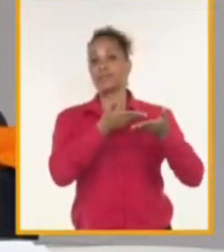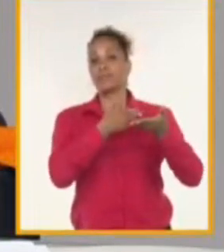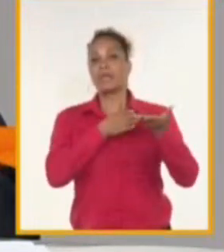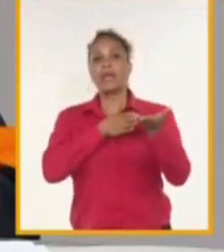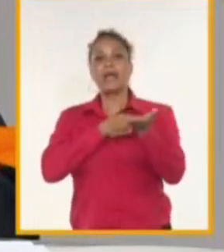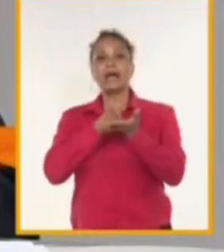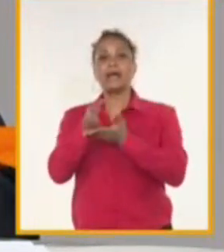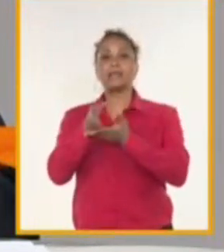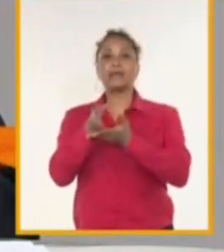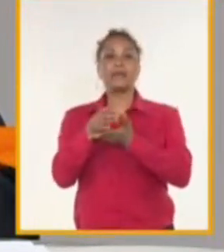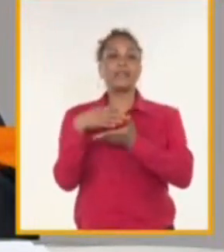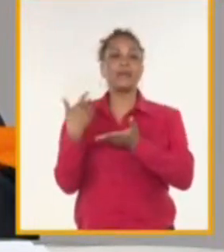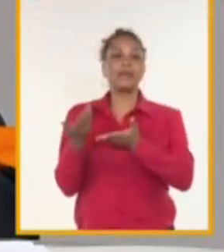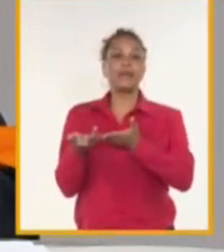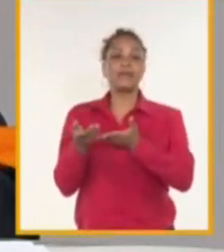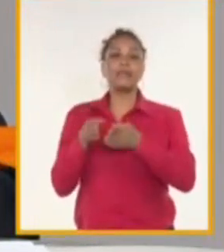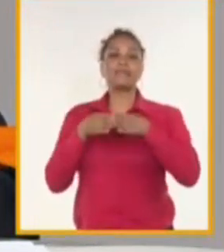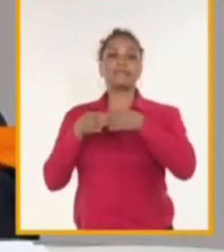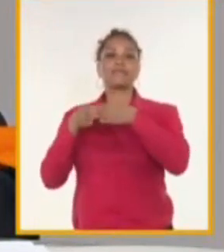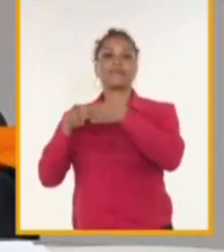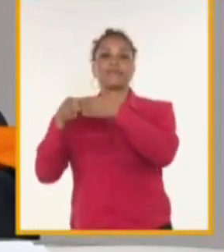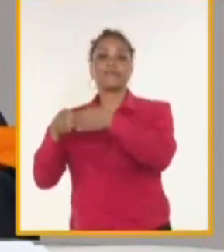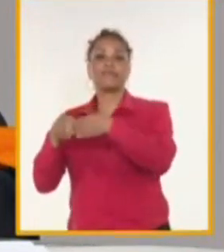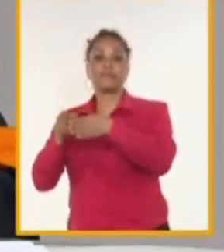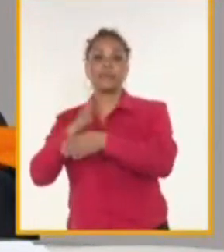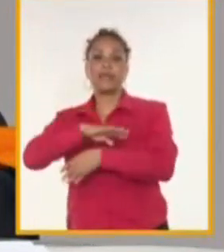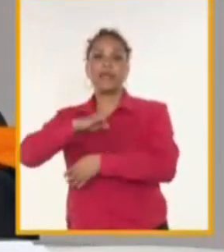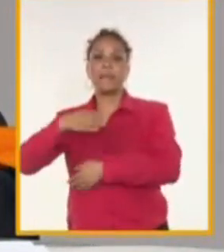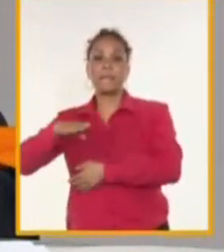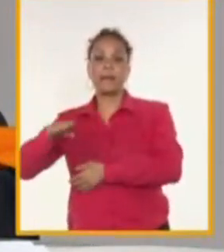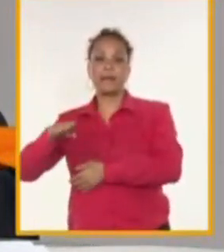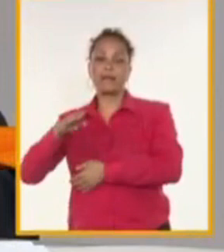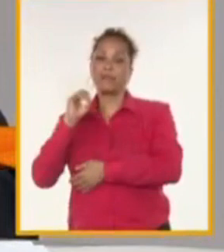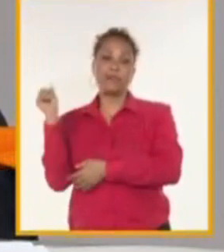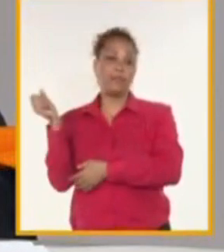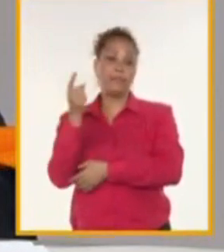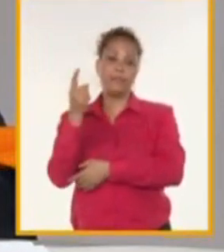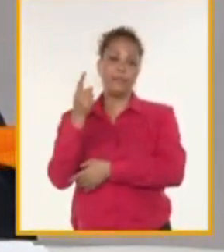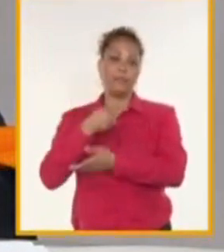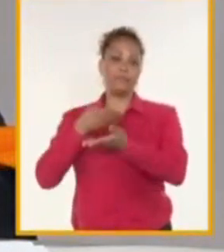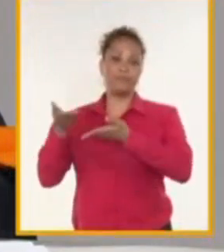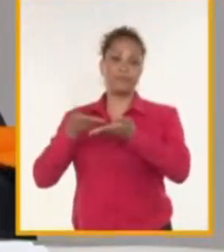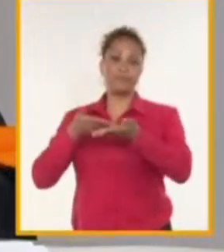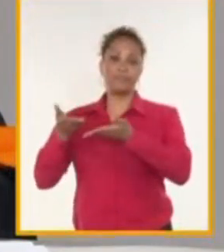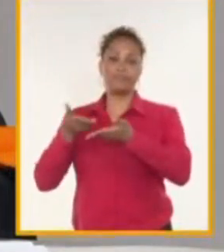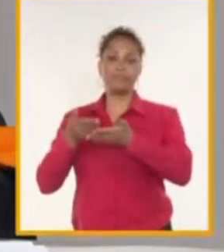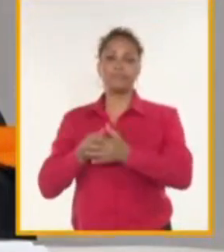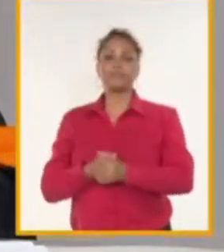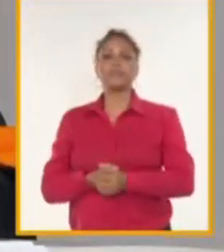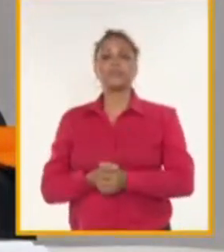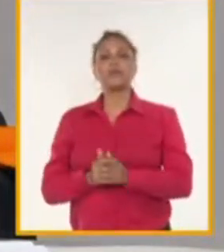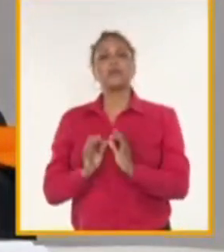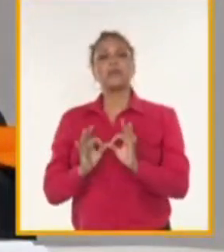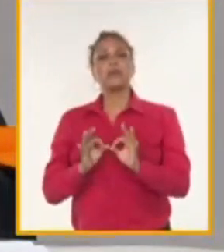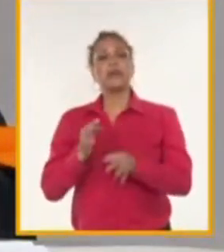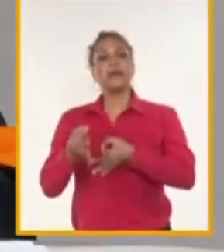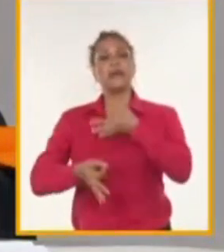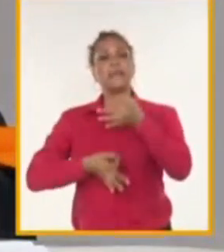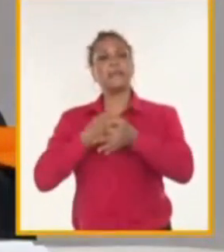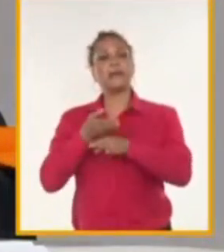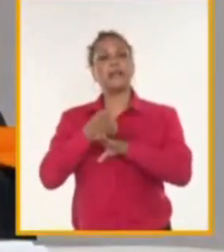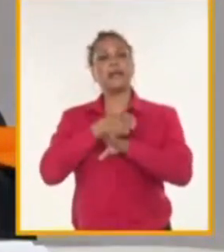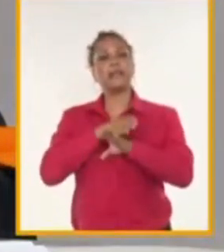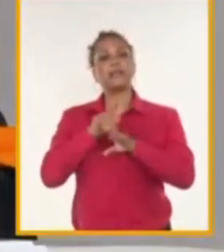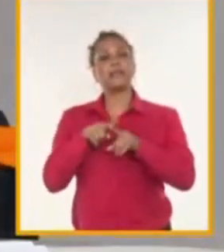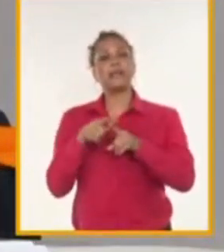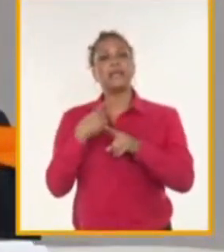través de su sistema portuario. Y no podemos dejar de mencionar por qué